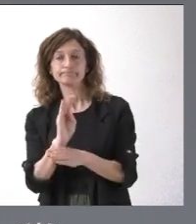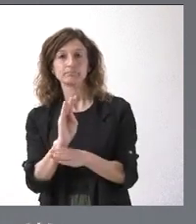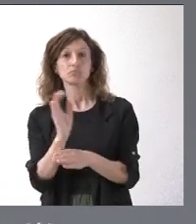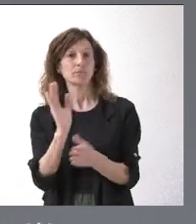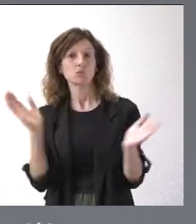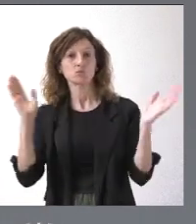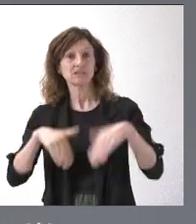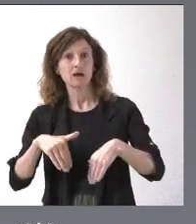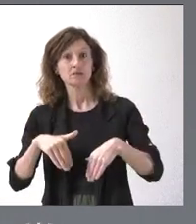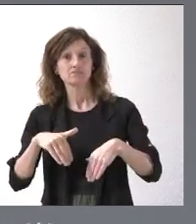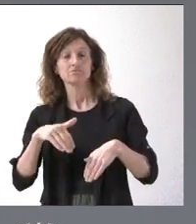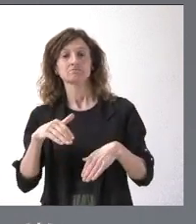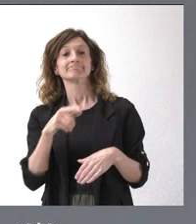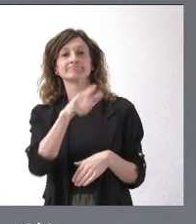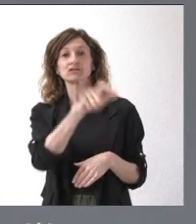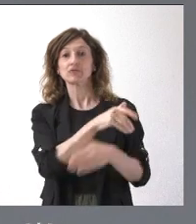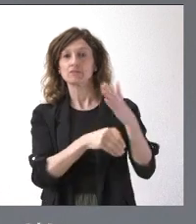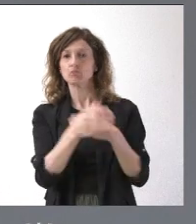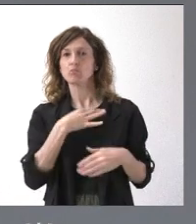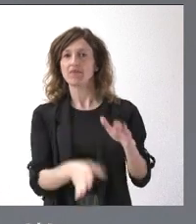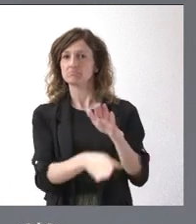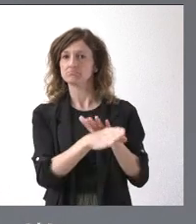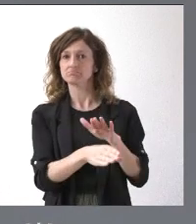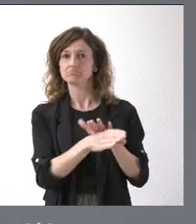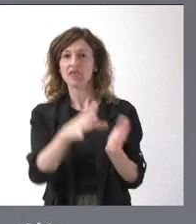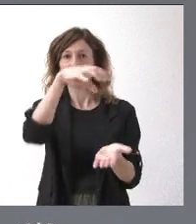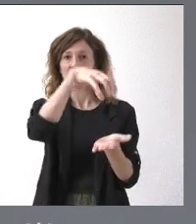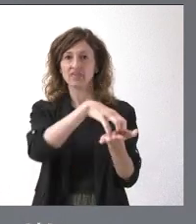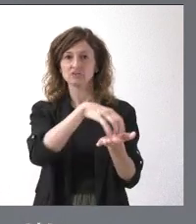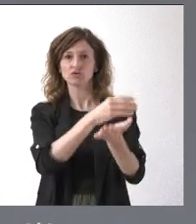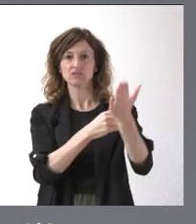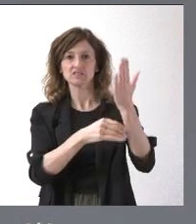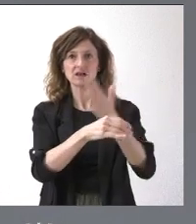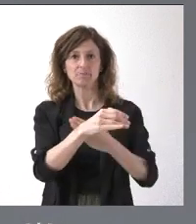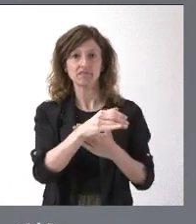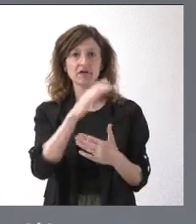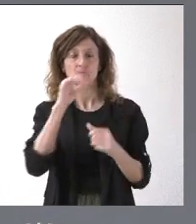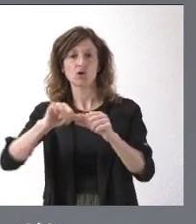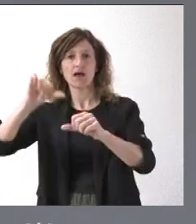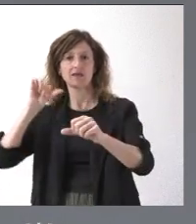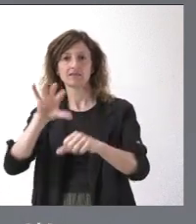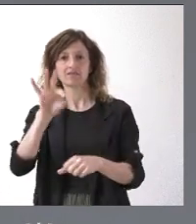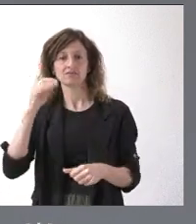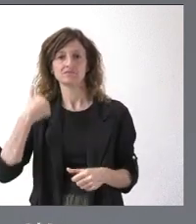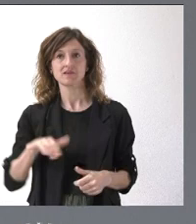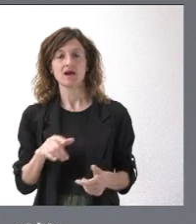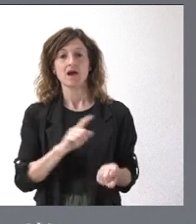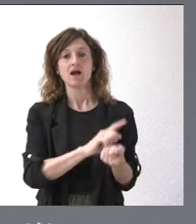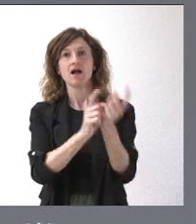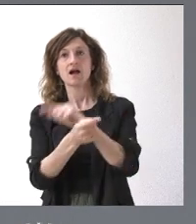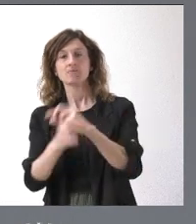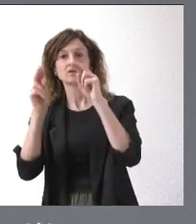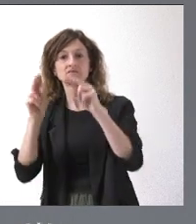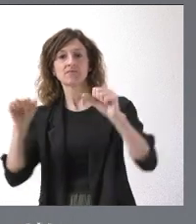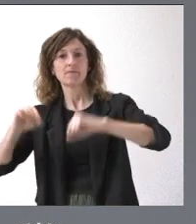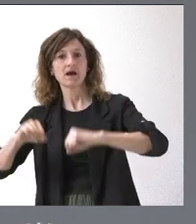ella no estén, esa persona va a poder seguir estando en un centro de discapacidad porque así lo han decidido. No tendría que pasar a una residencia de personas